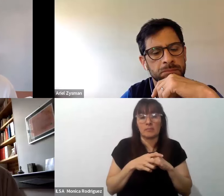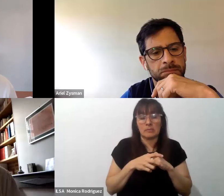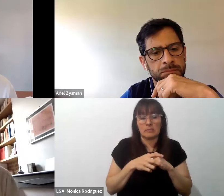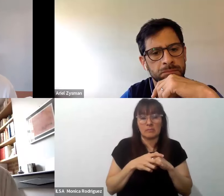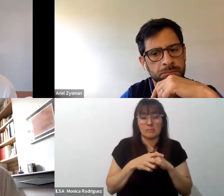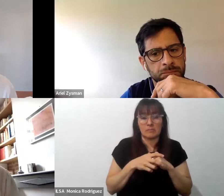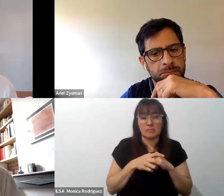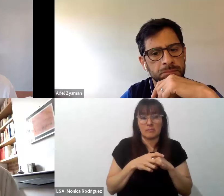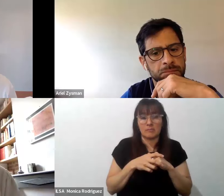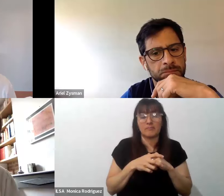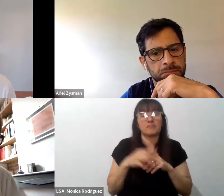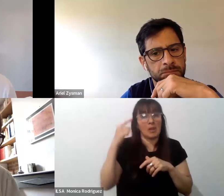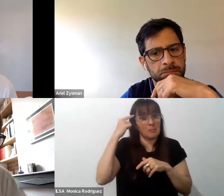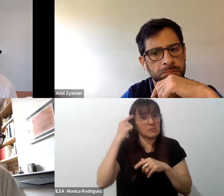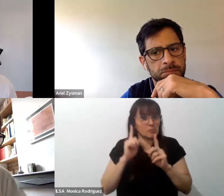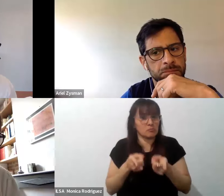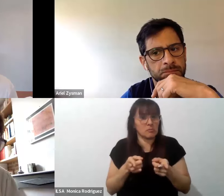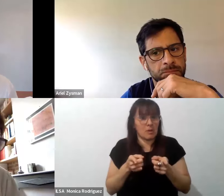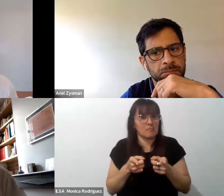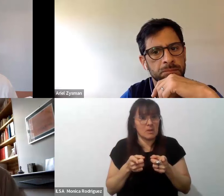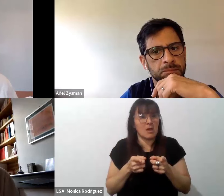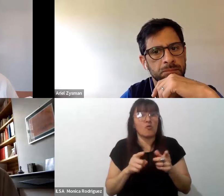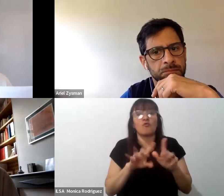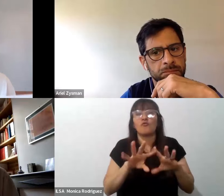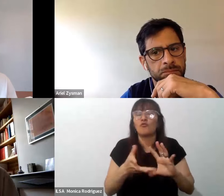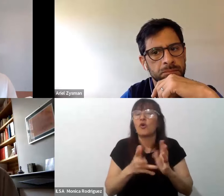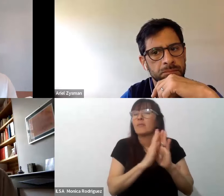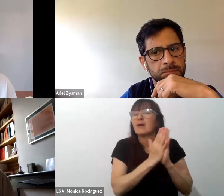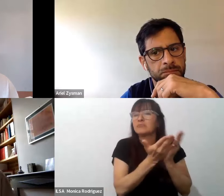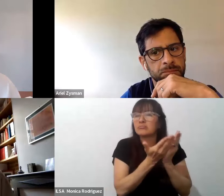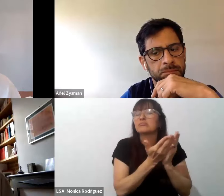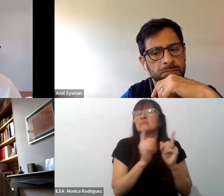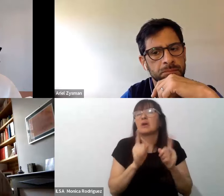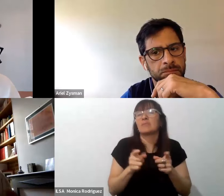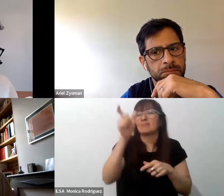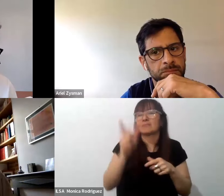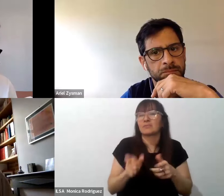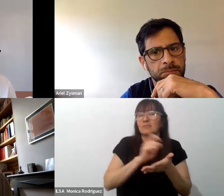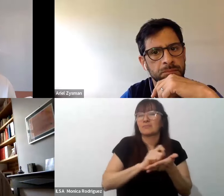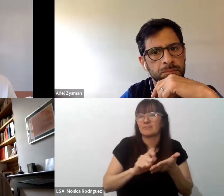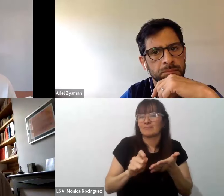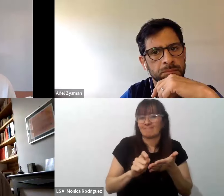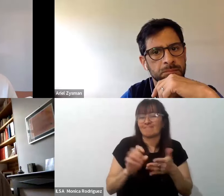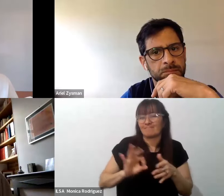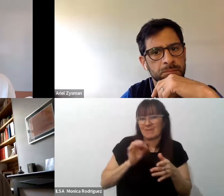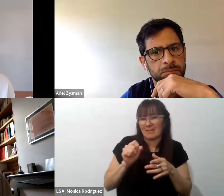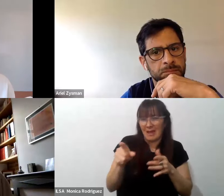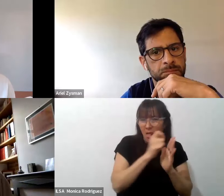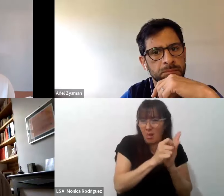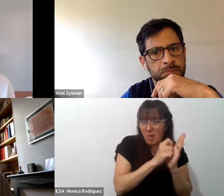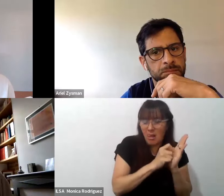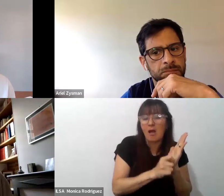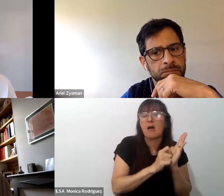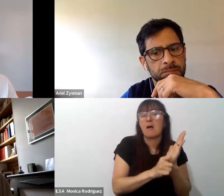pensamos en la vía narrativa y autobiográfica y autobiográfica para permitir